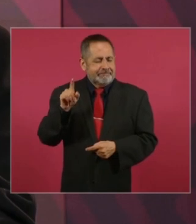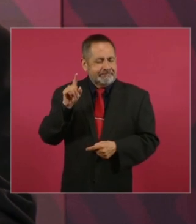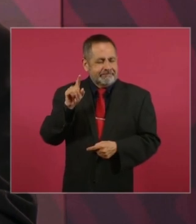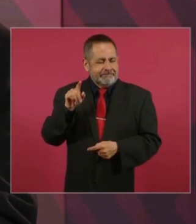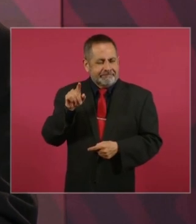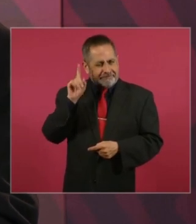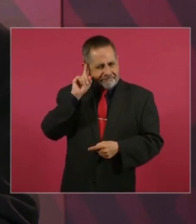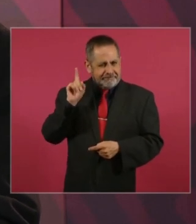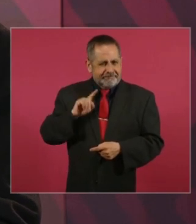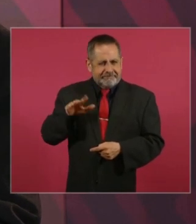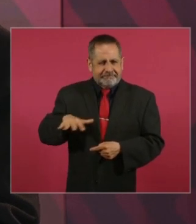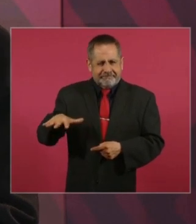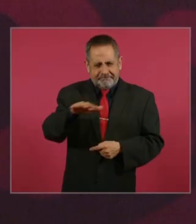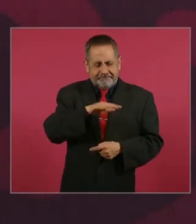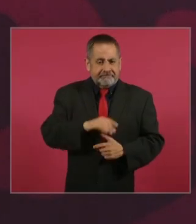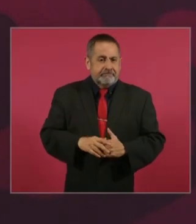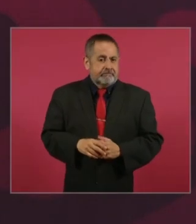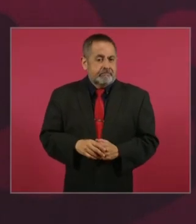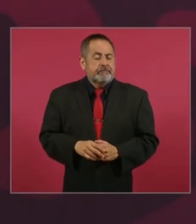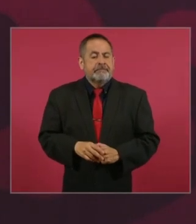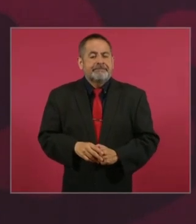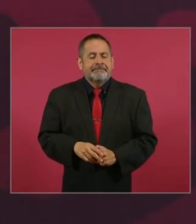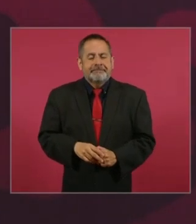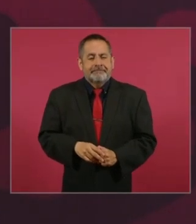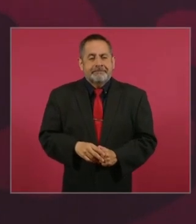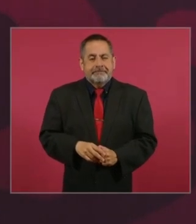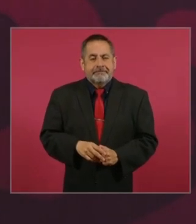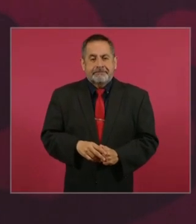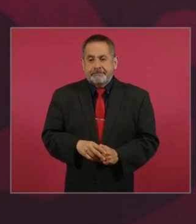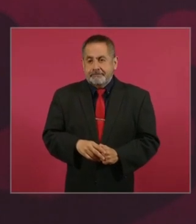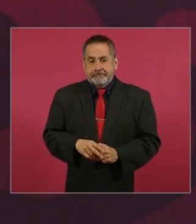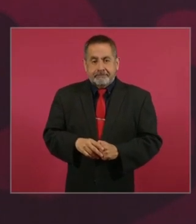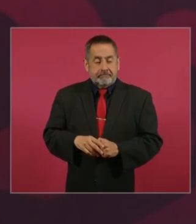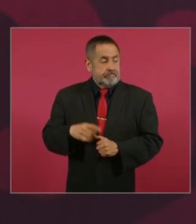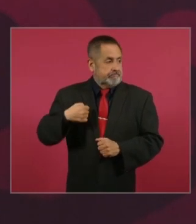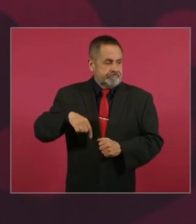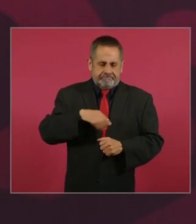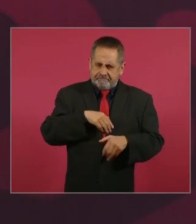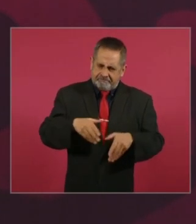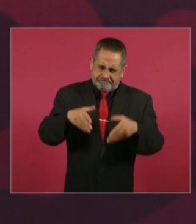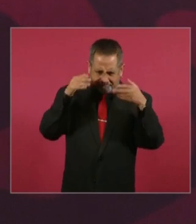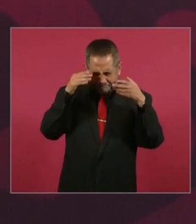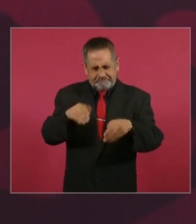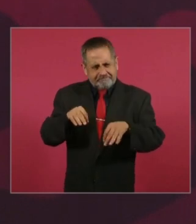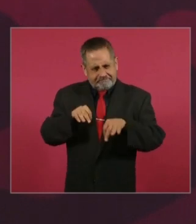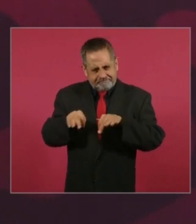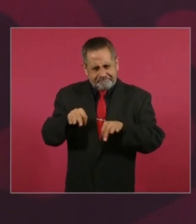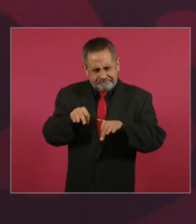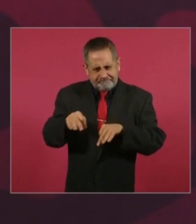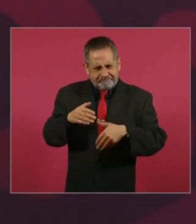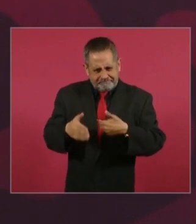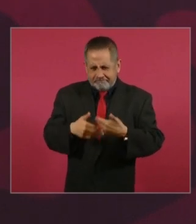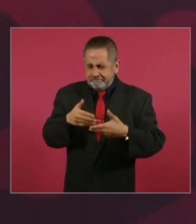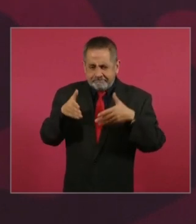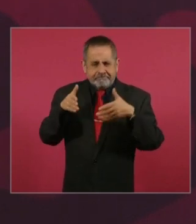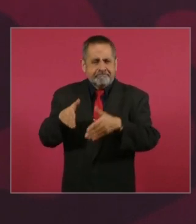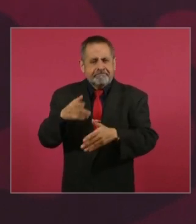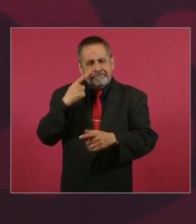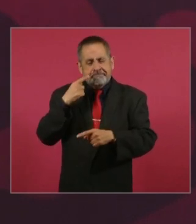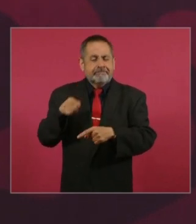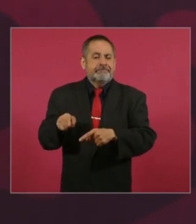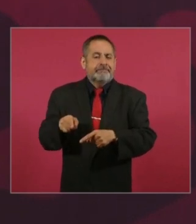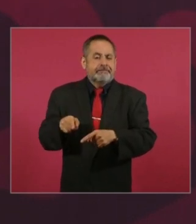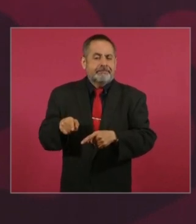se trabaja, nos aplicamos, a veces